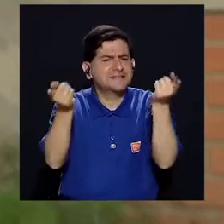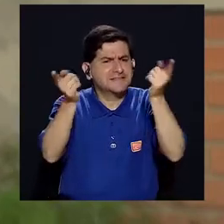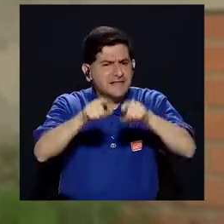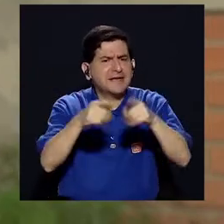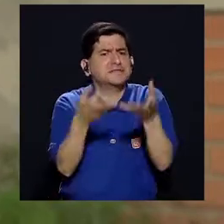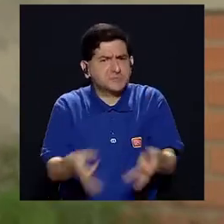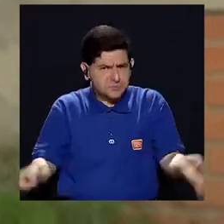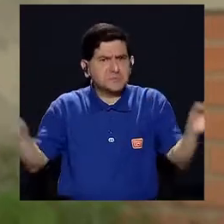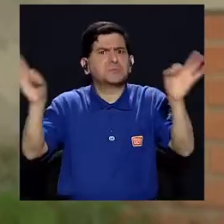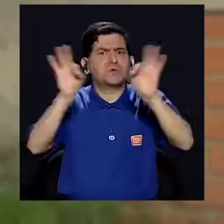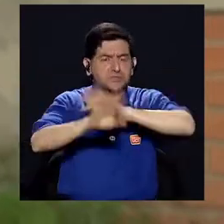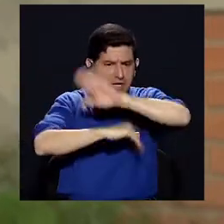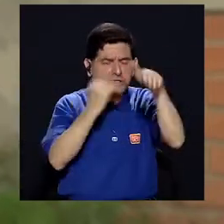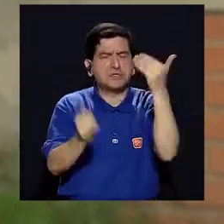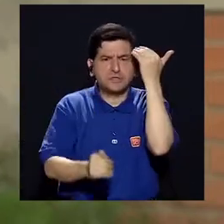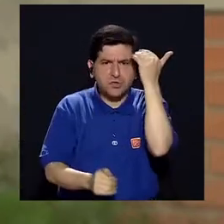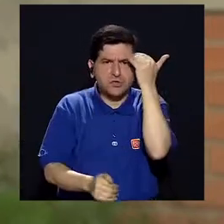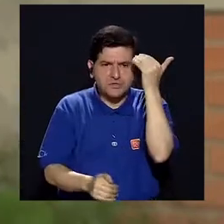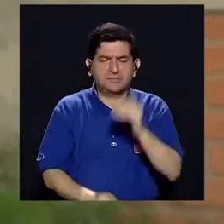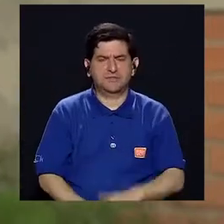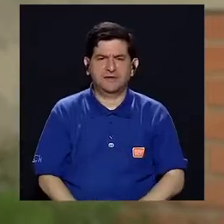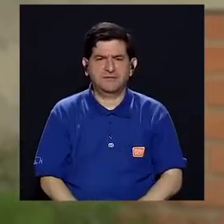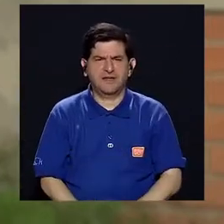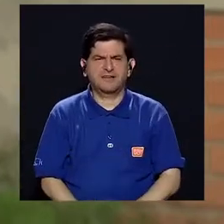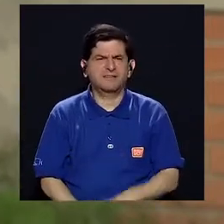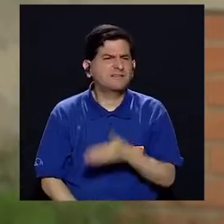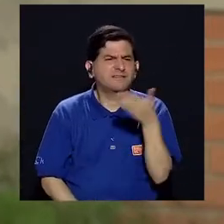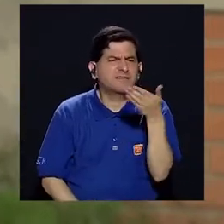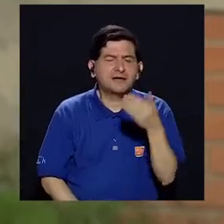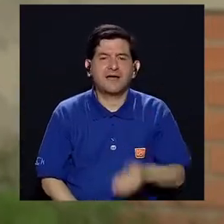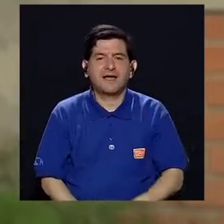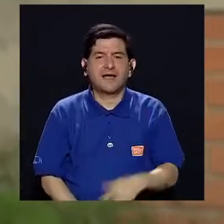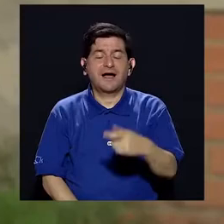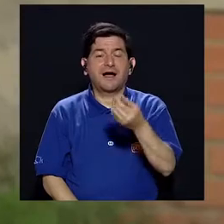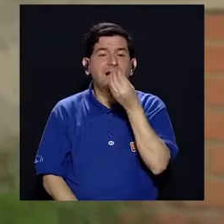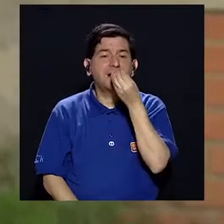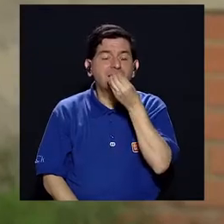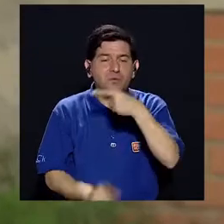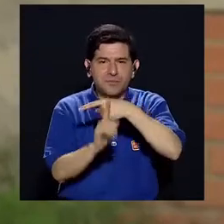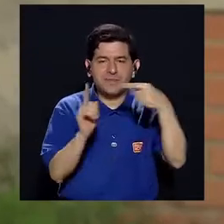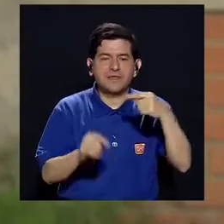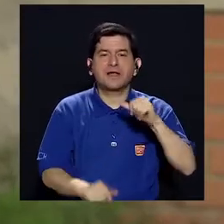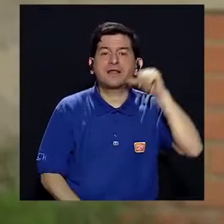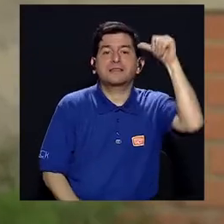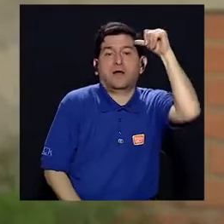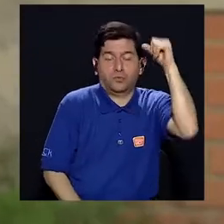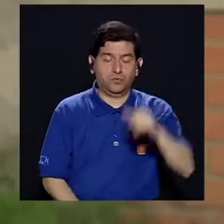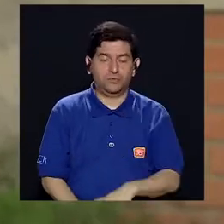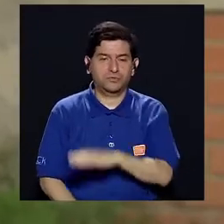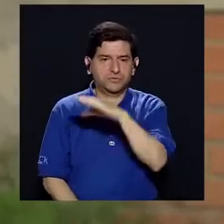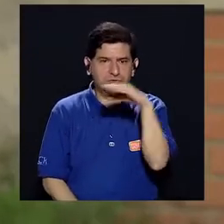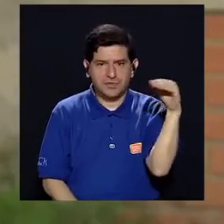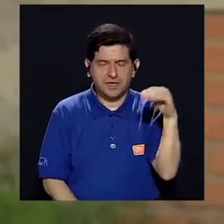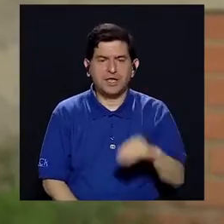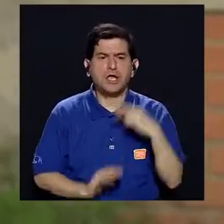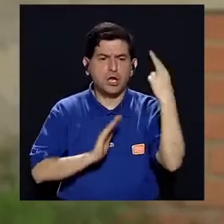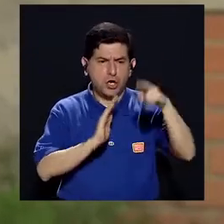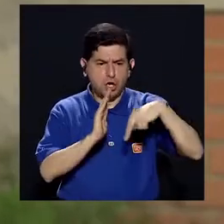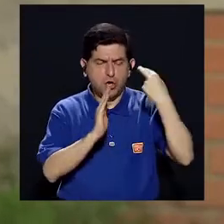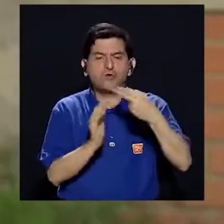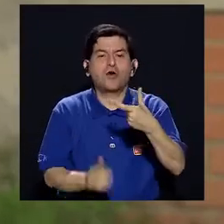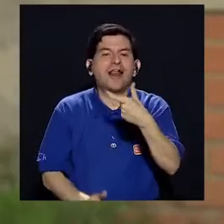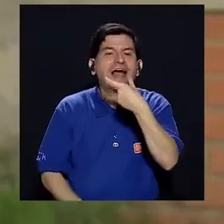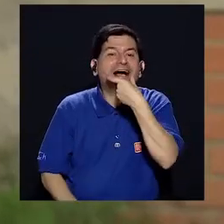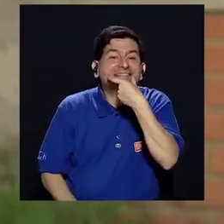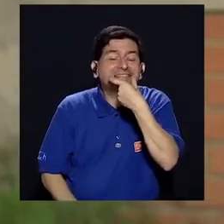realmente es importante que todos conozcamos un poco más y es acerca de las meriendas que debemos hacer los adultos. Y además de eso,